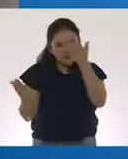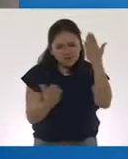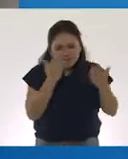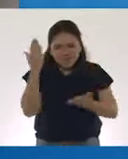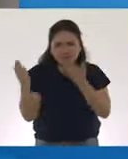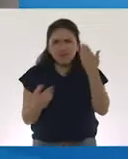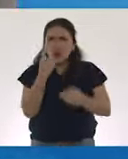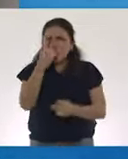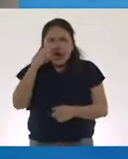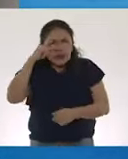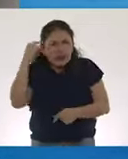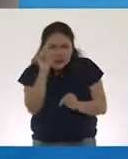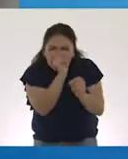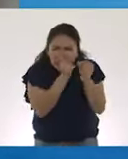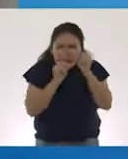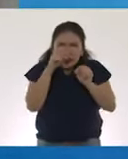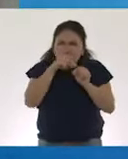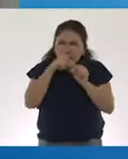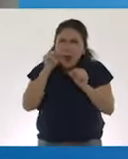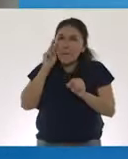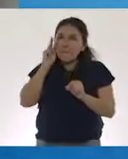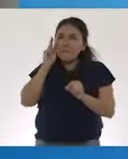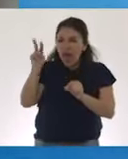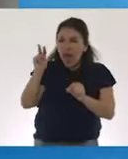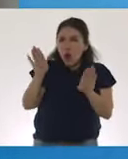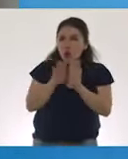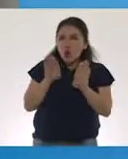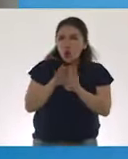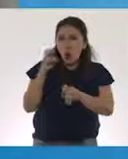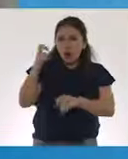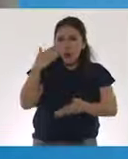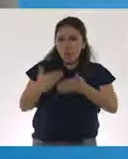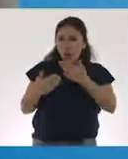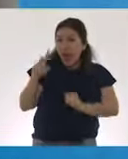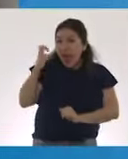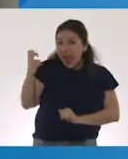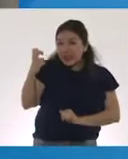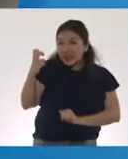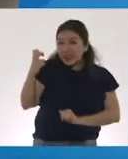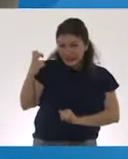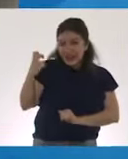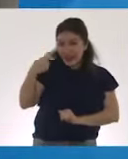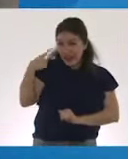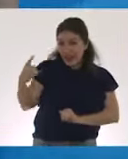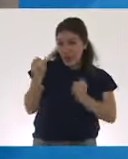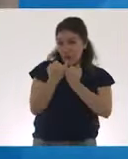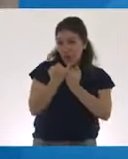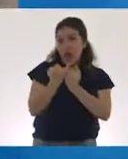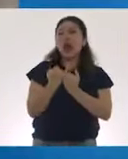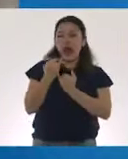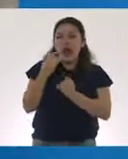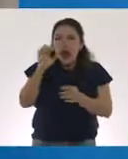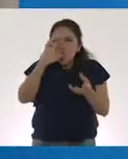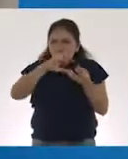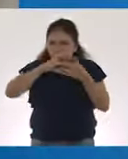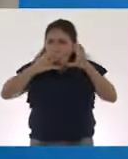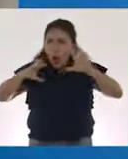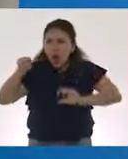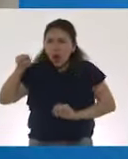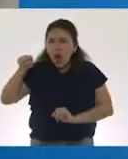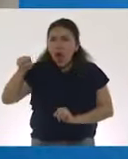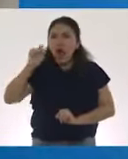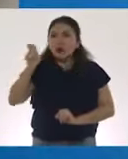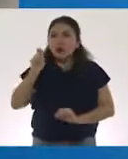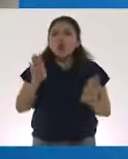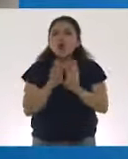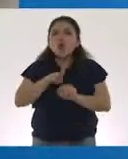partecita del virus como la que ves en este modelo que te estoy mostrando. Esta molécula es